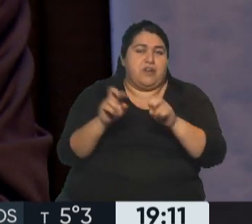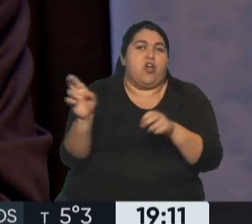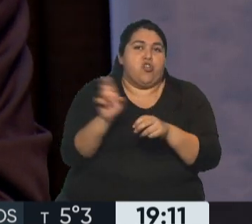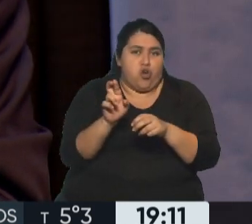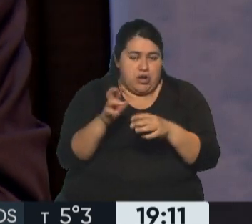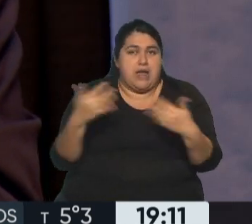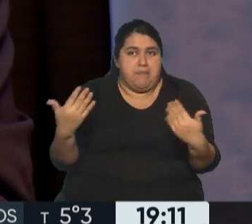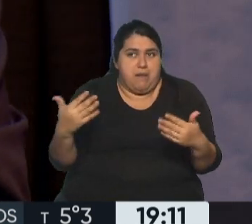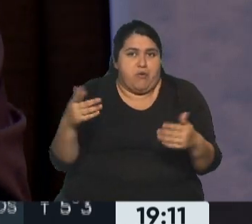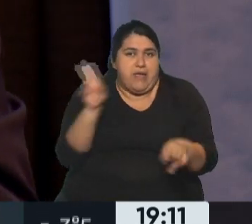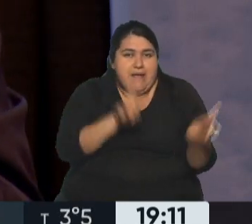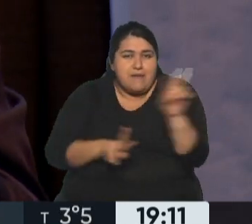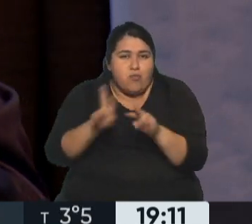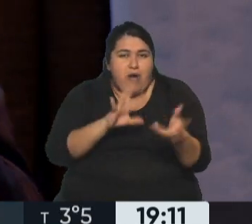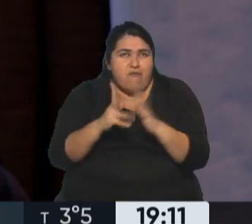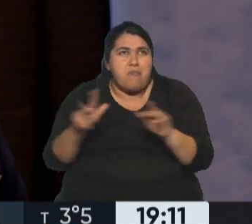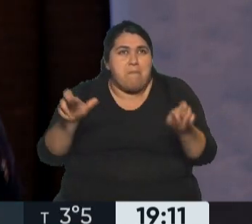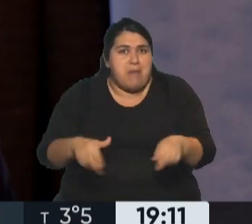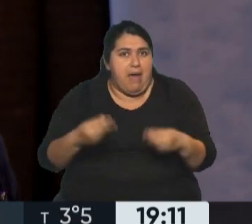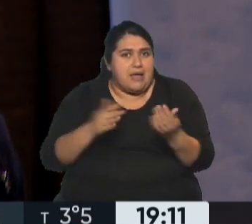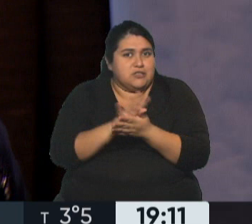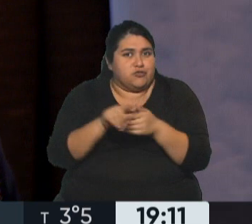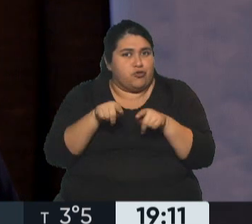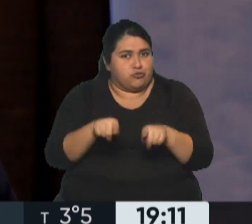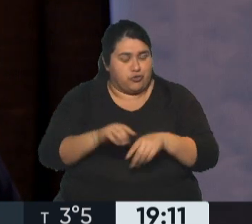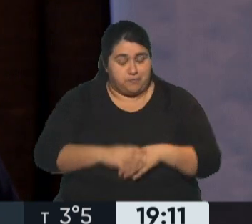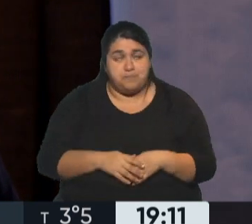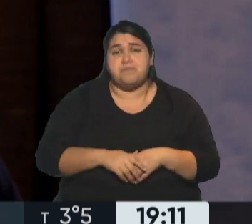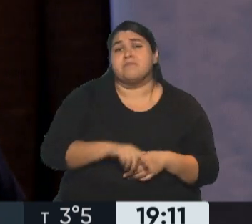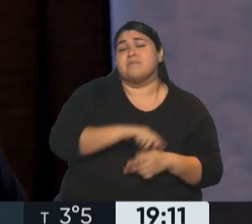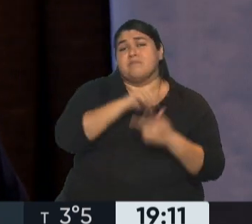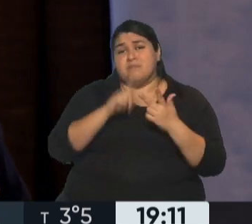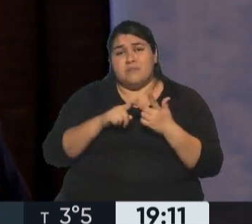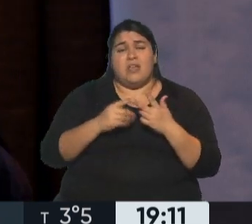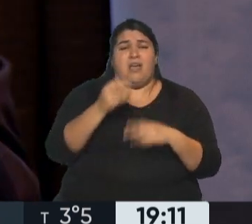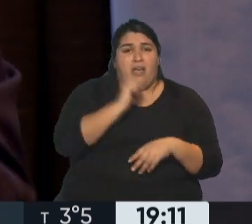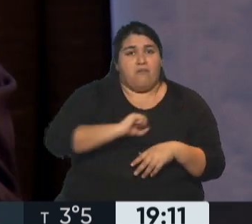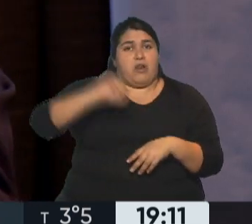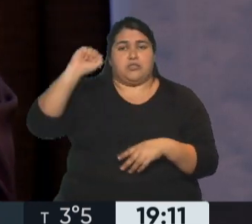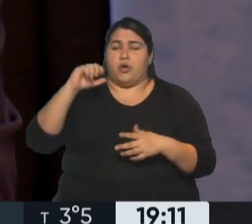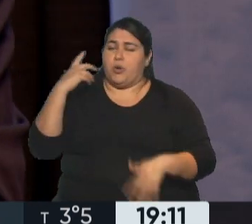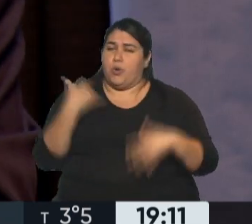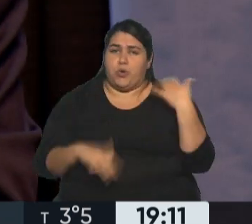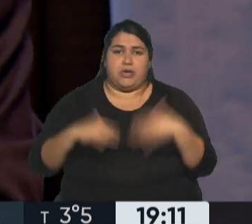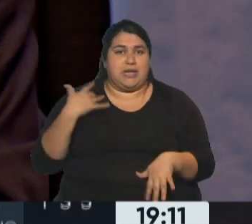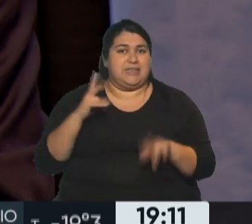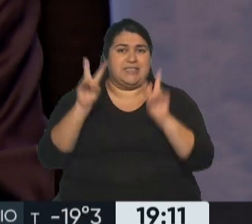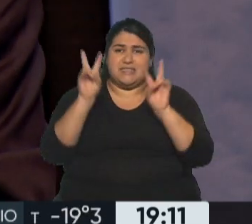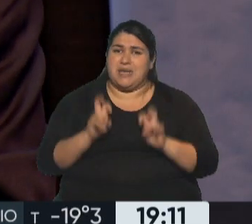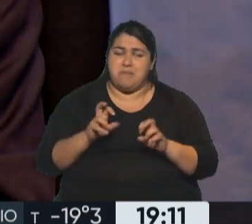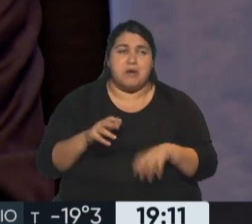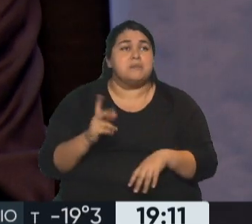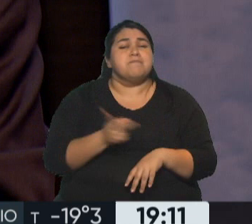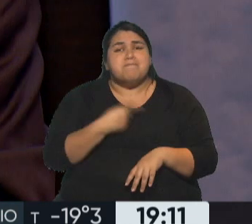alguna forma de lograrlo eso. Y tercero te diría el tema de la inflación, que la inflación obviamente es un problema urgente, pero quizás lo que